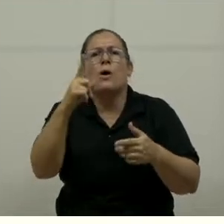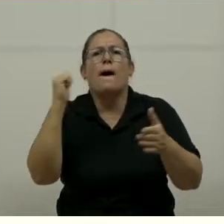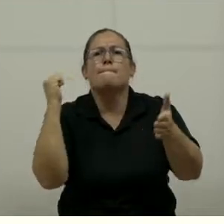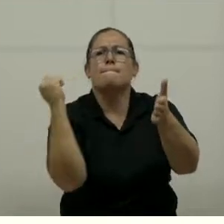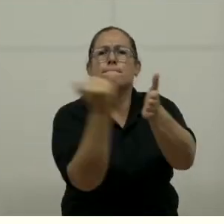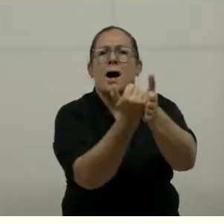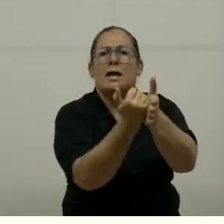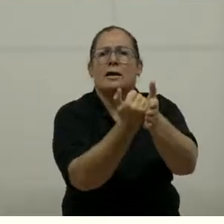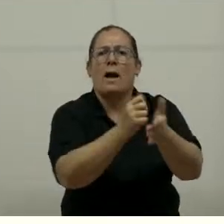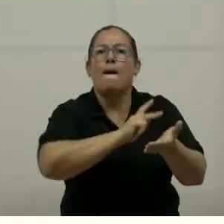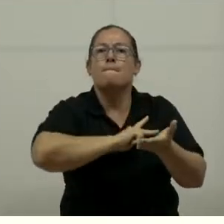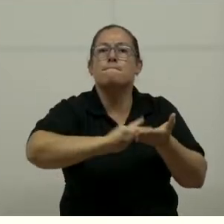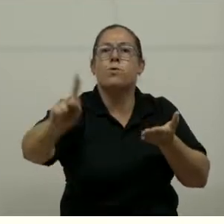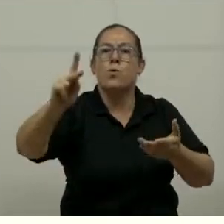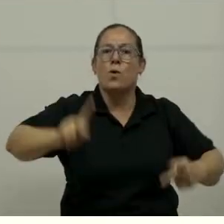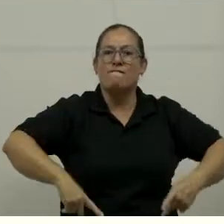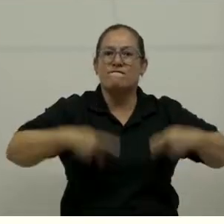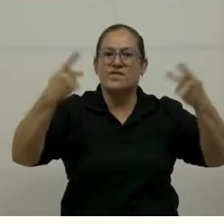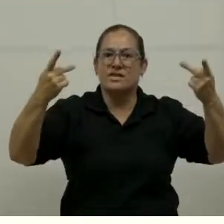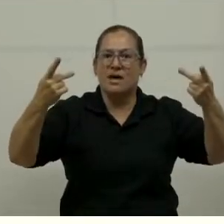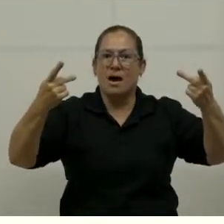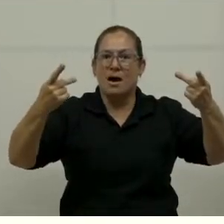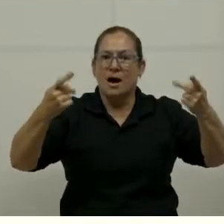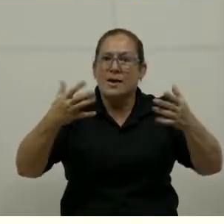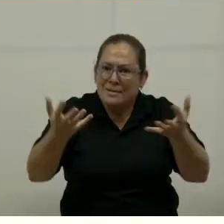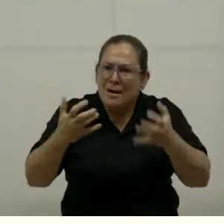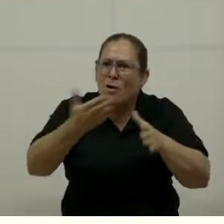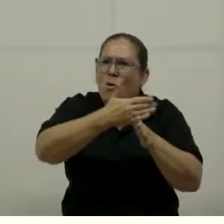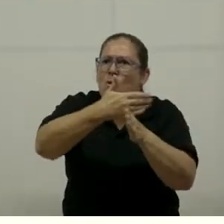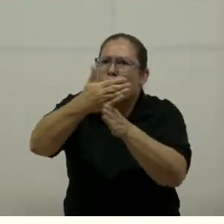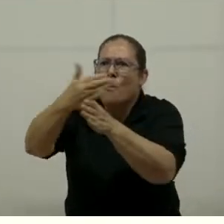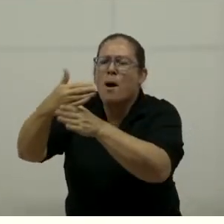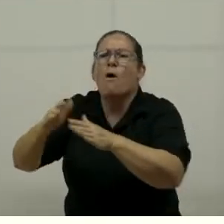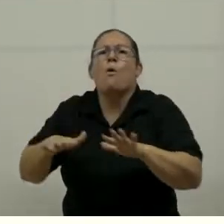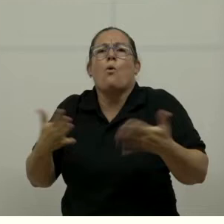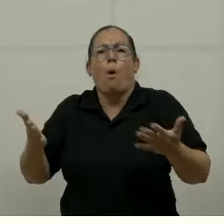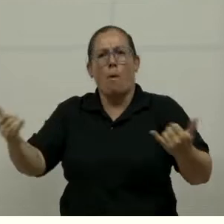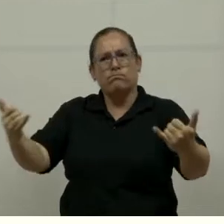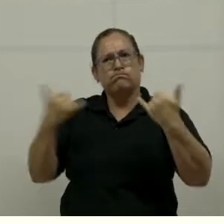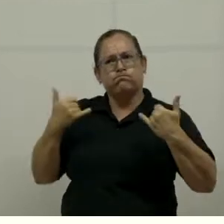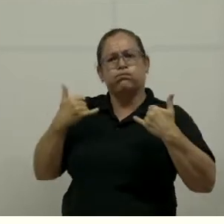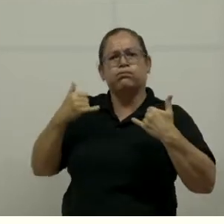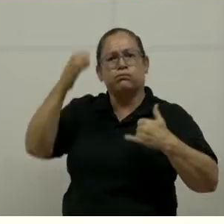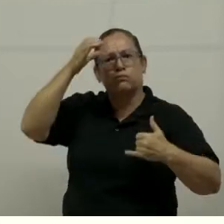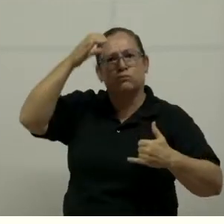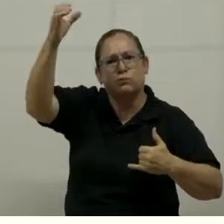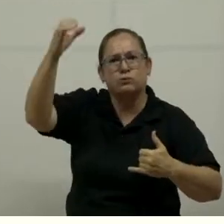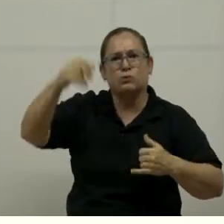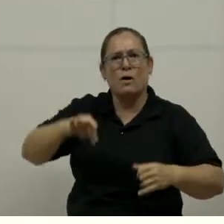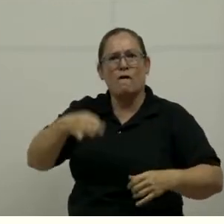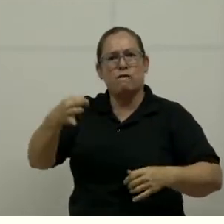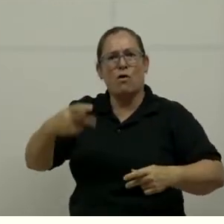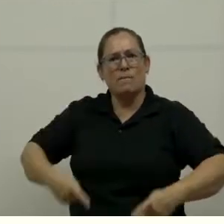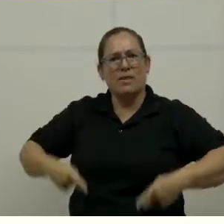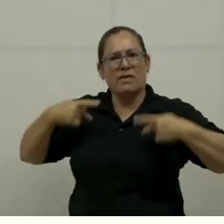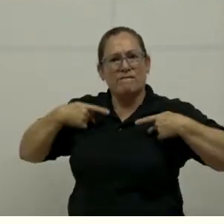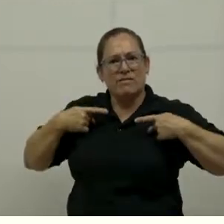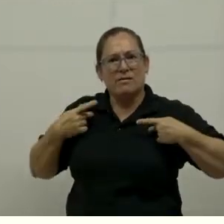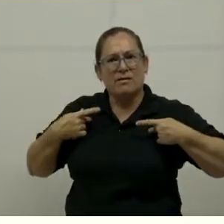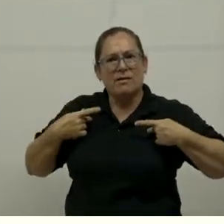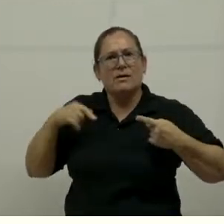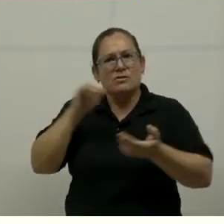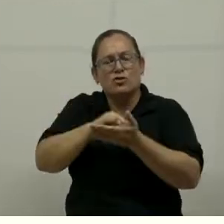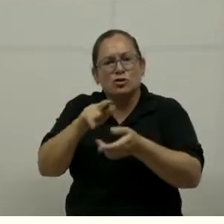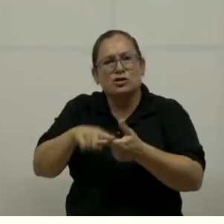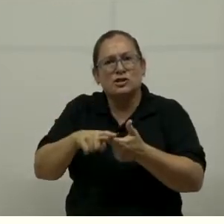llama Wellness Fura Vida y queremos compartir con las personas nuestra forma de vida, nuestra cultura. La gran ventaja que tiene el país, que